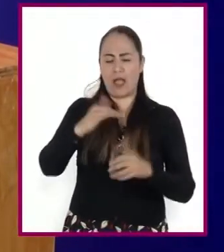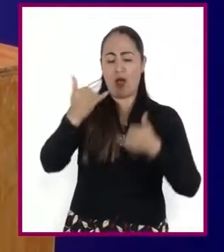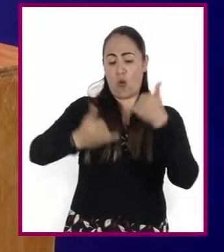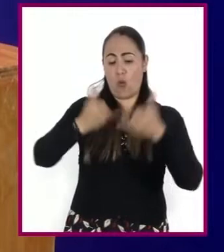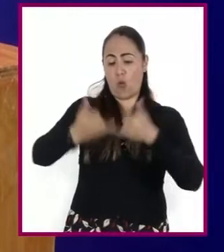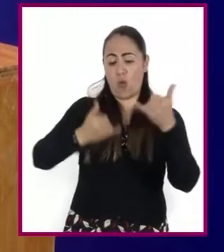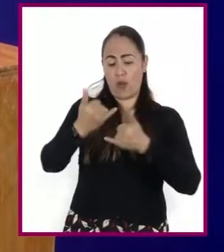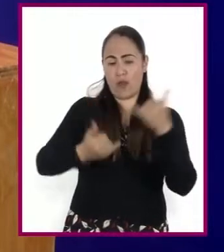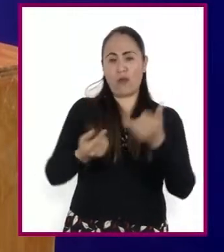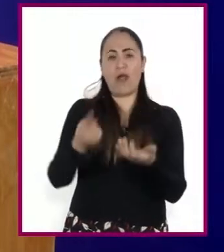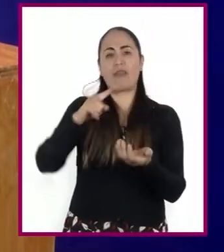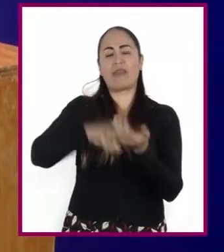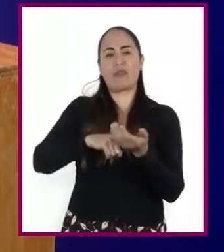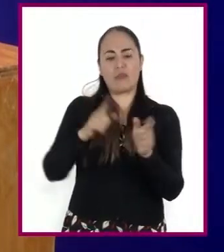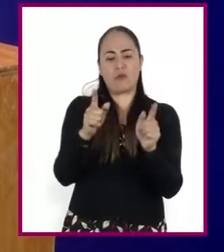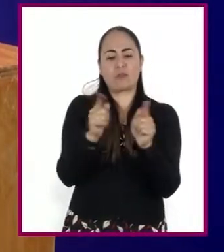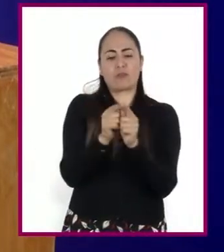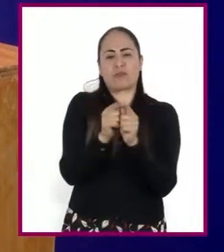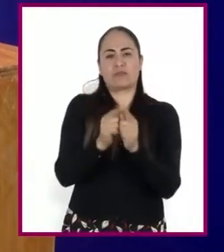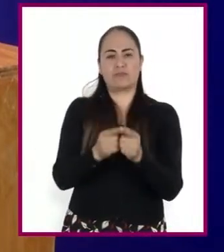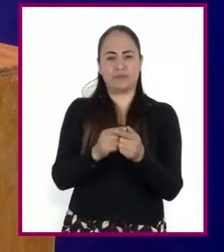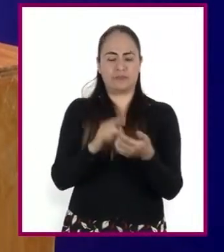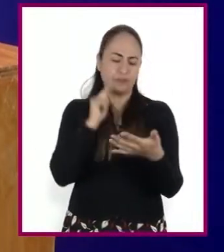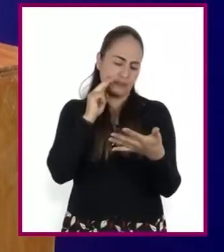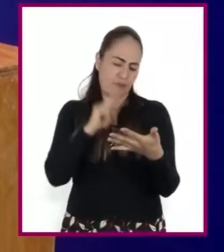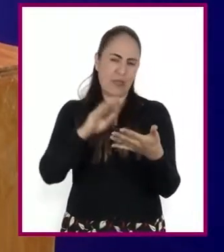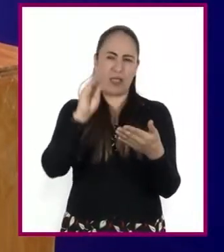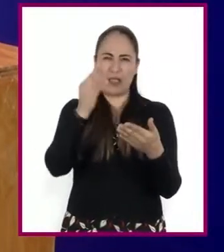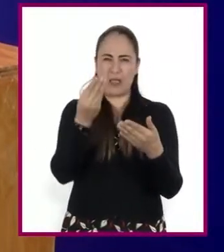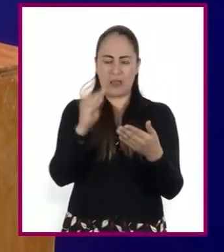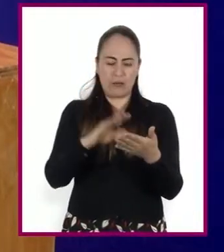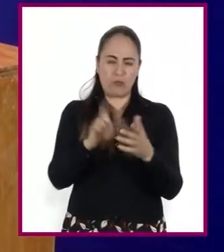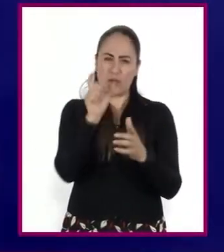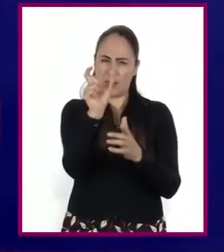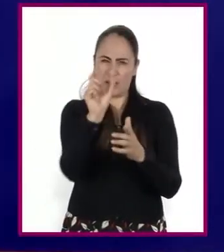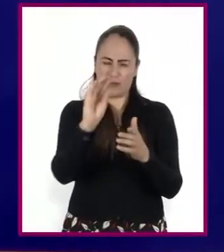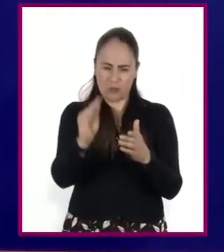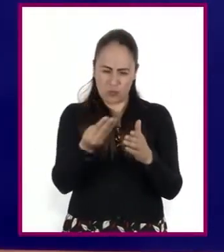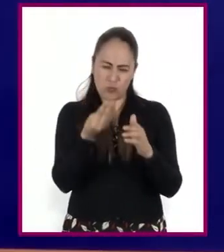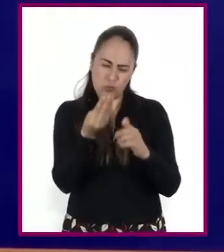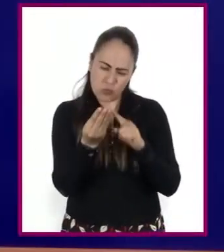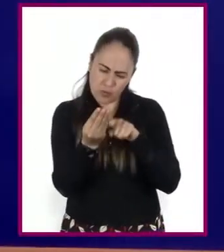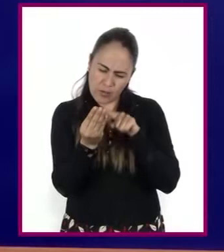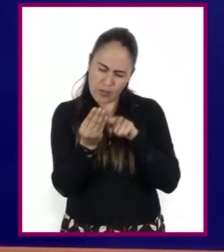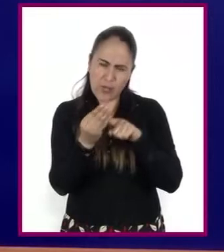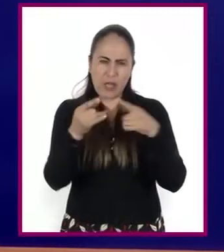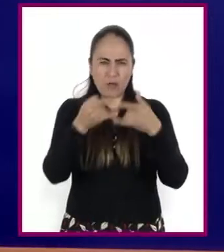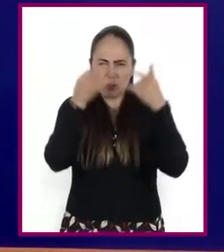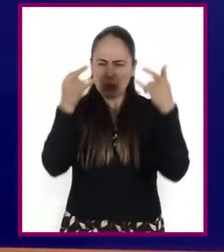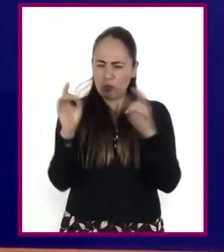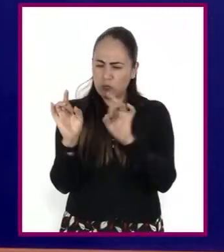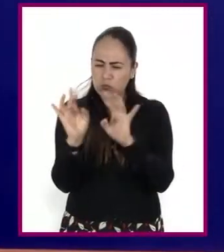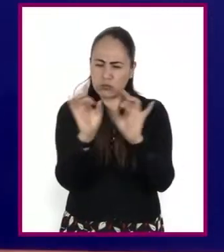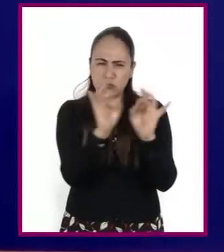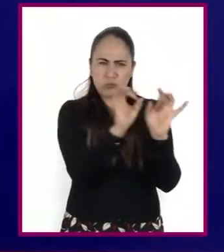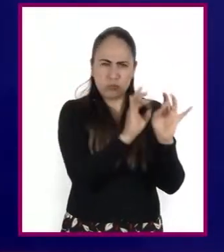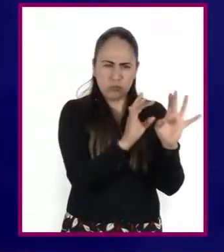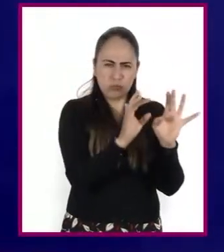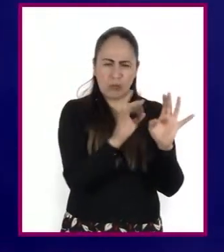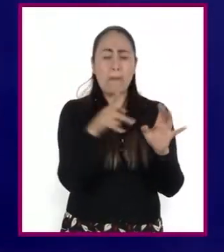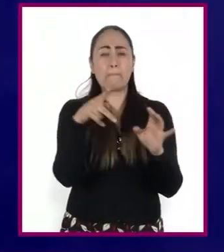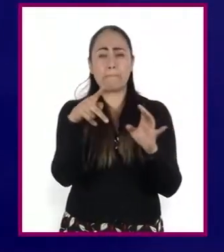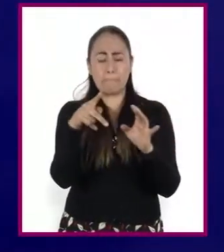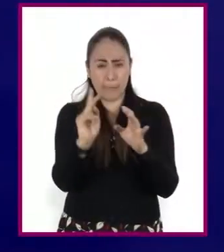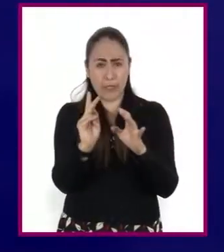un pequeño resumen en el que se expliquen algunos detalles sobre el suceso histórico en el que nos estamos inspirando. Pero, además,